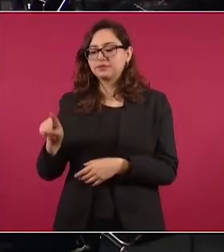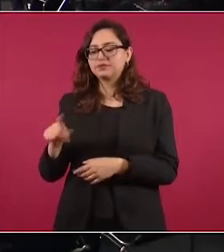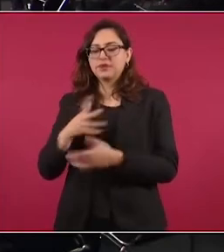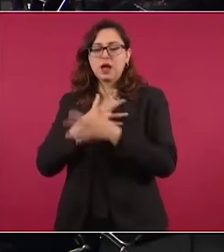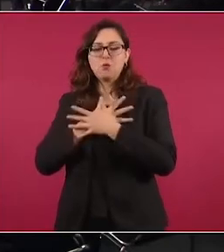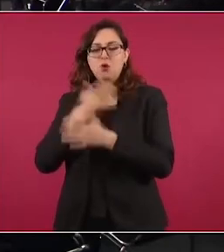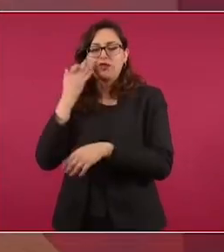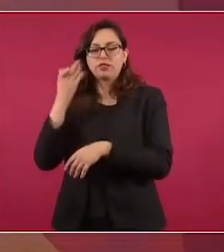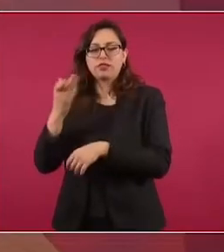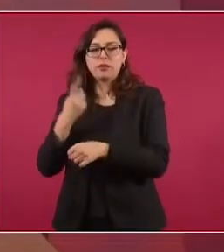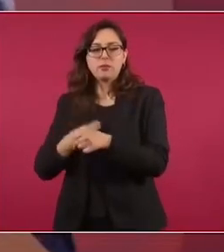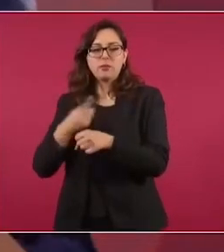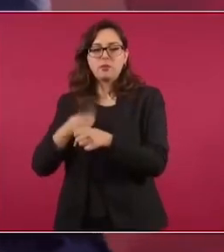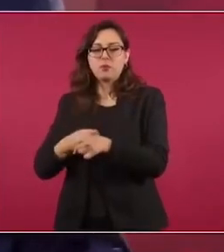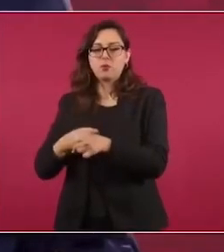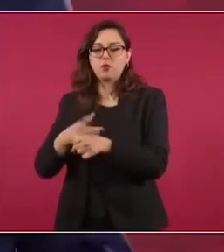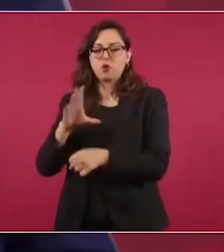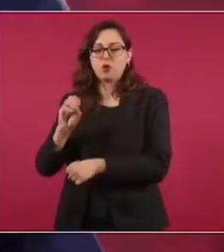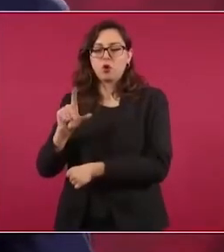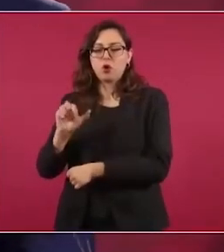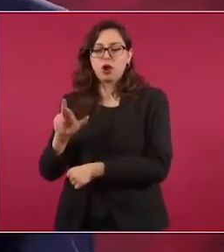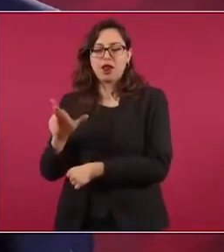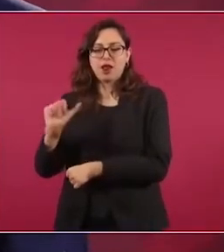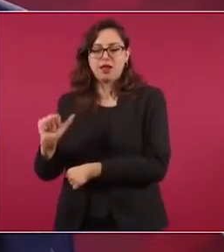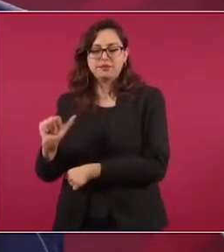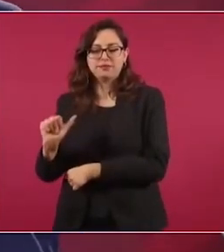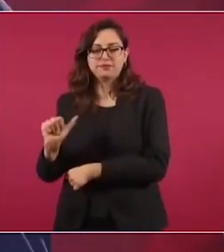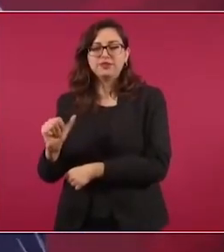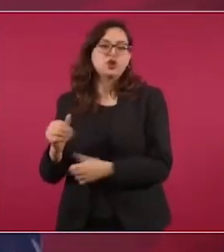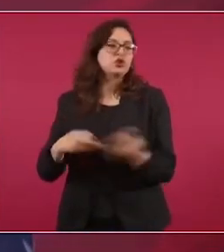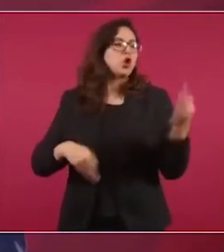Pero una vez le dije al Gabo, estábamos platicando,